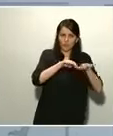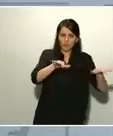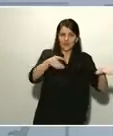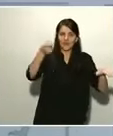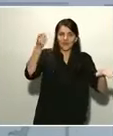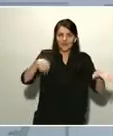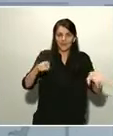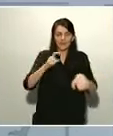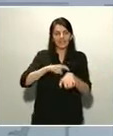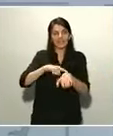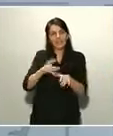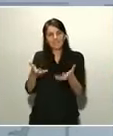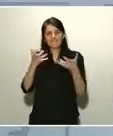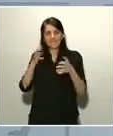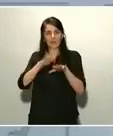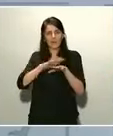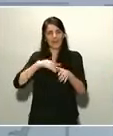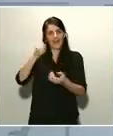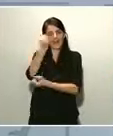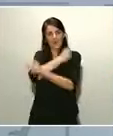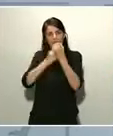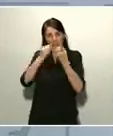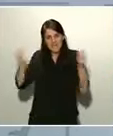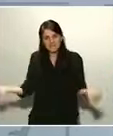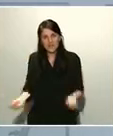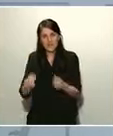economía y para normalizar nuestra vida.